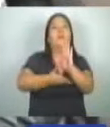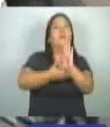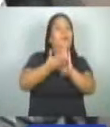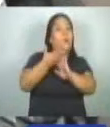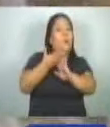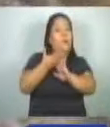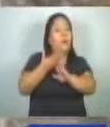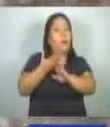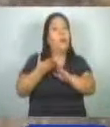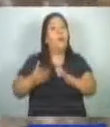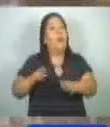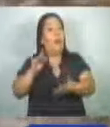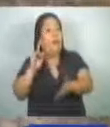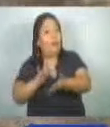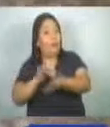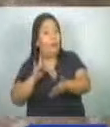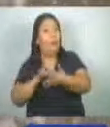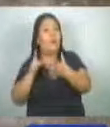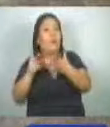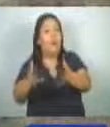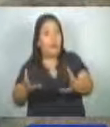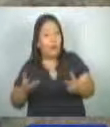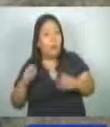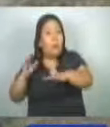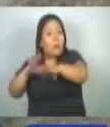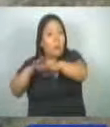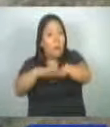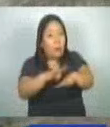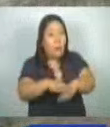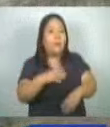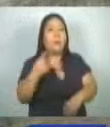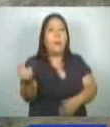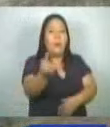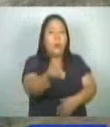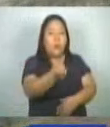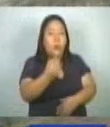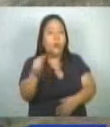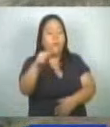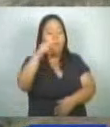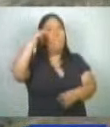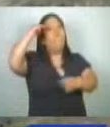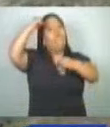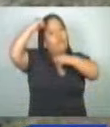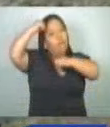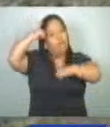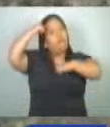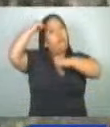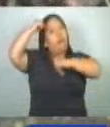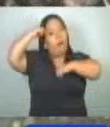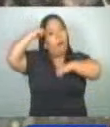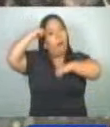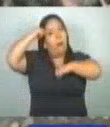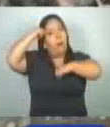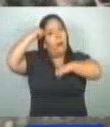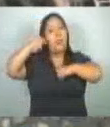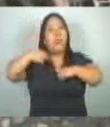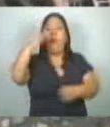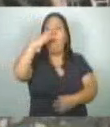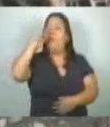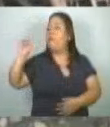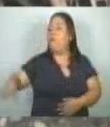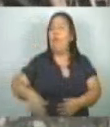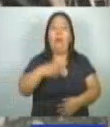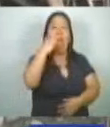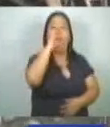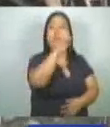que quisiéramos aprovechar para hacer un llamado a nuestra población de que seamos conscientes y que dejemos de tirar basura en